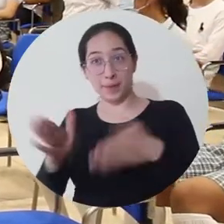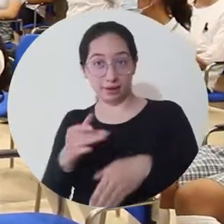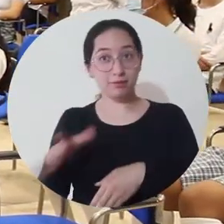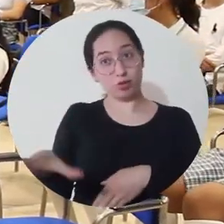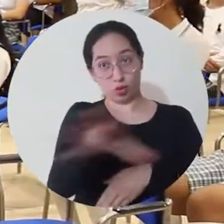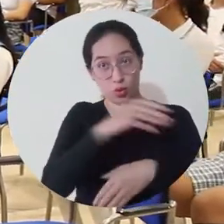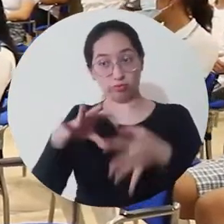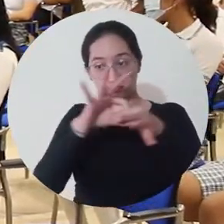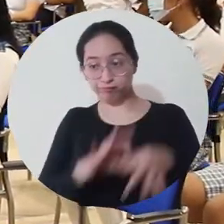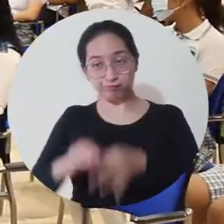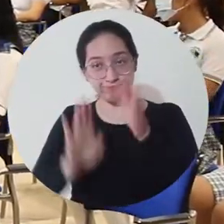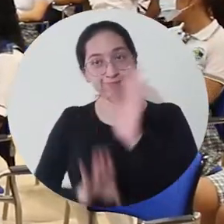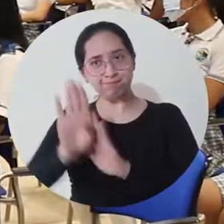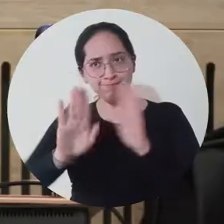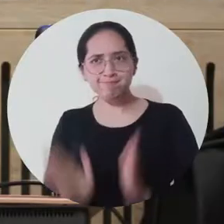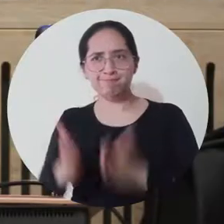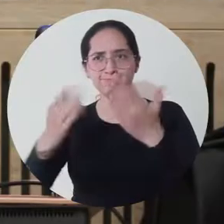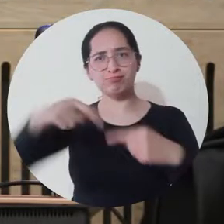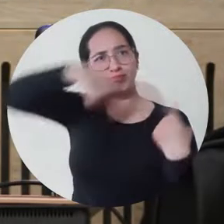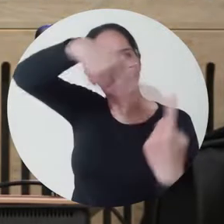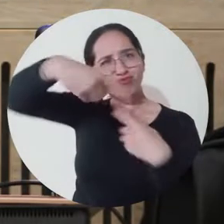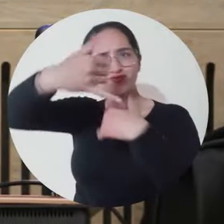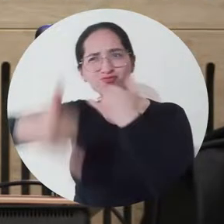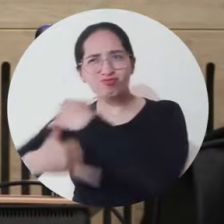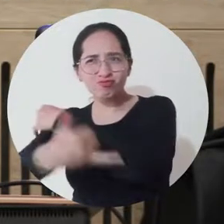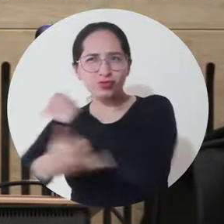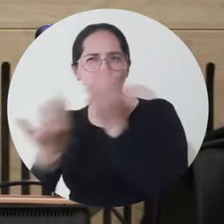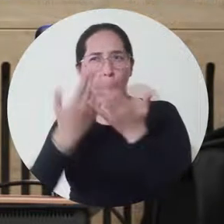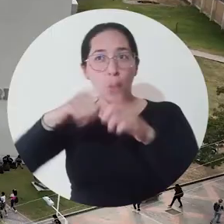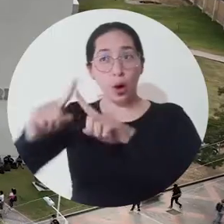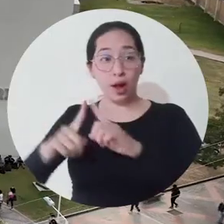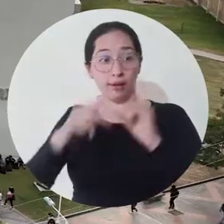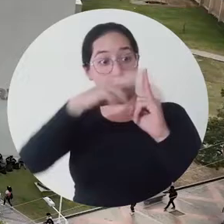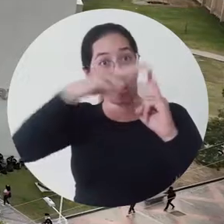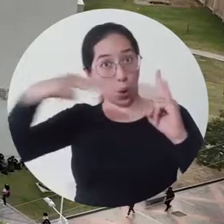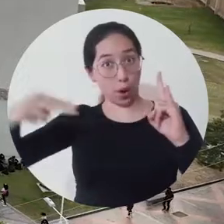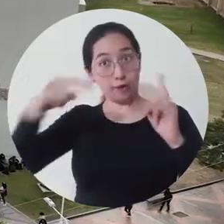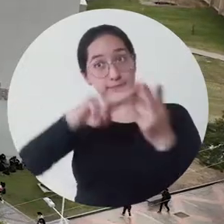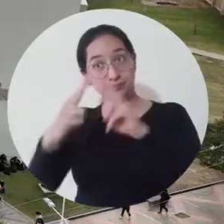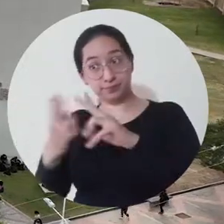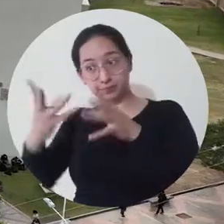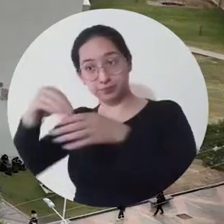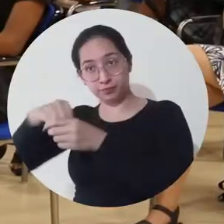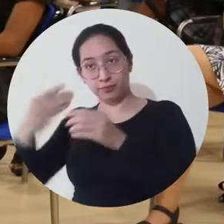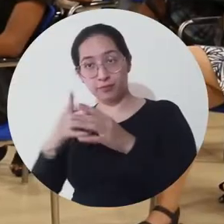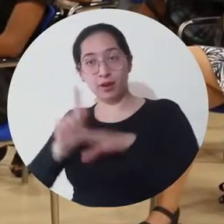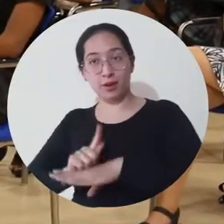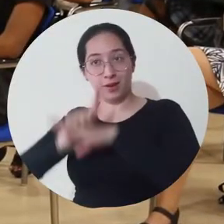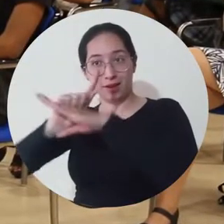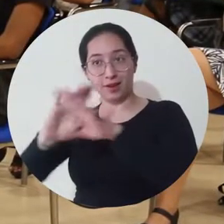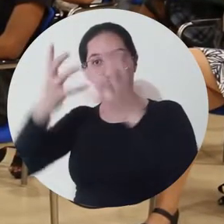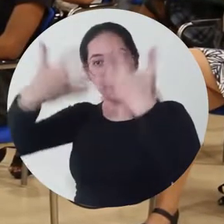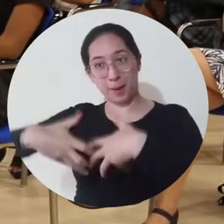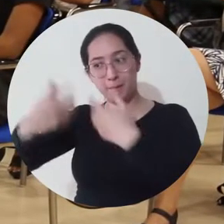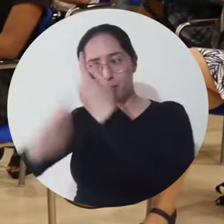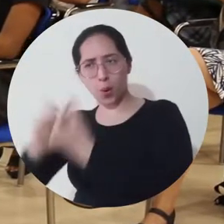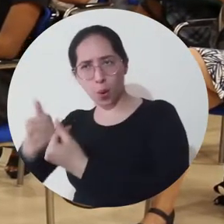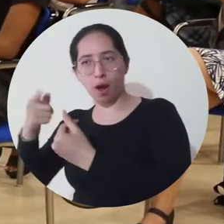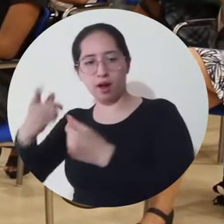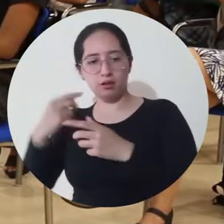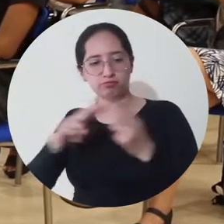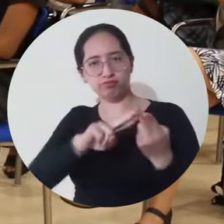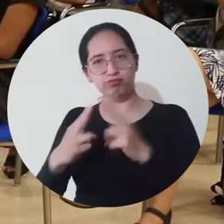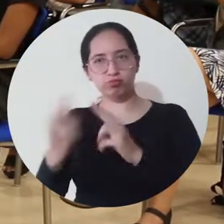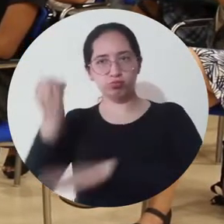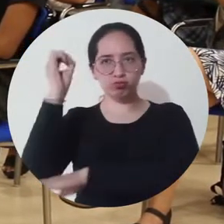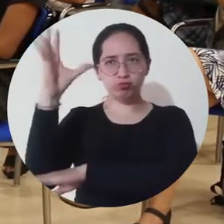Bajo el nombre Planifiquemos Juntos la Reactivación del Turismo, la Universidad del Magdalena, a través de la Facultad de Ciencias Empresariales y